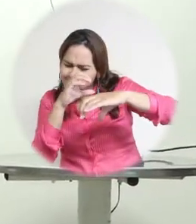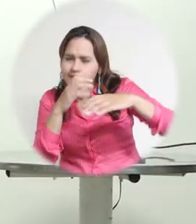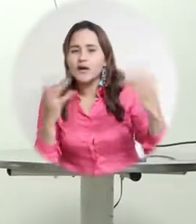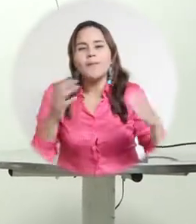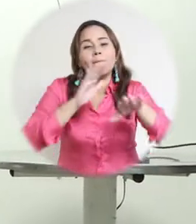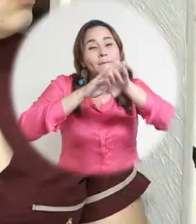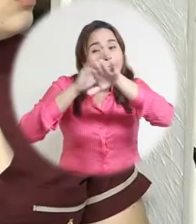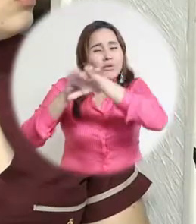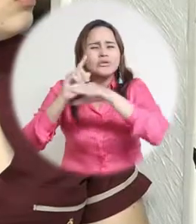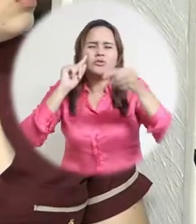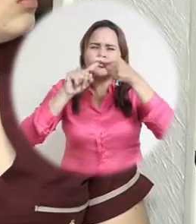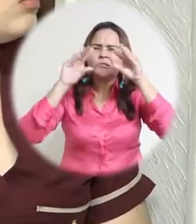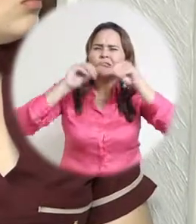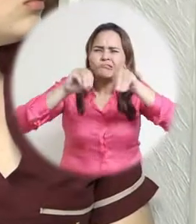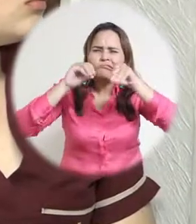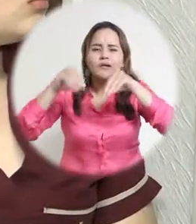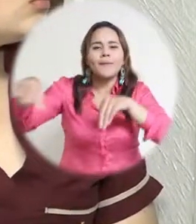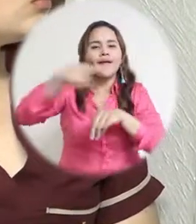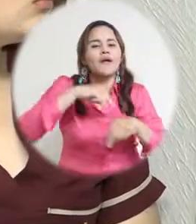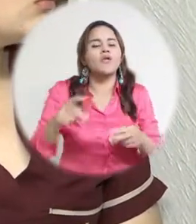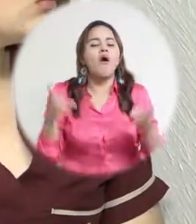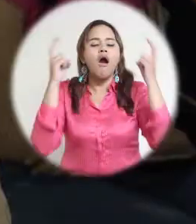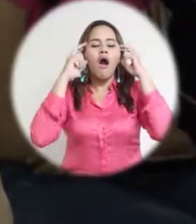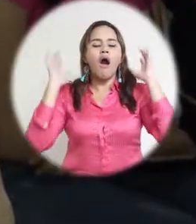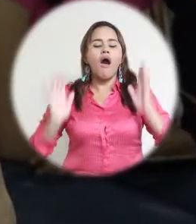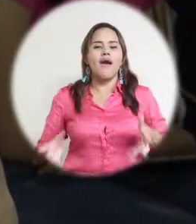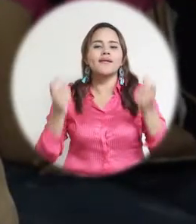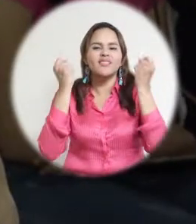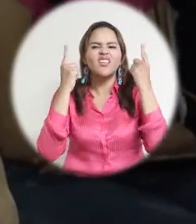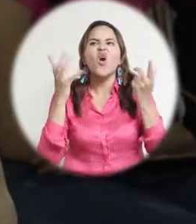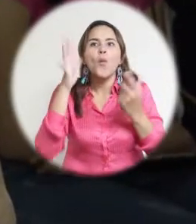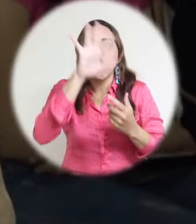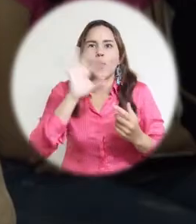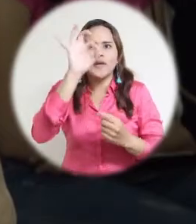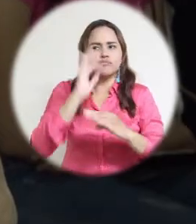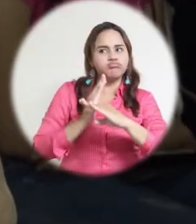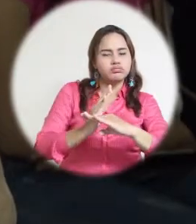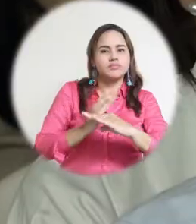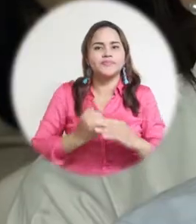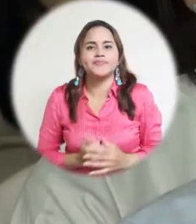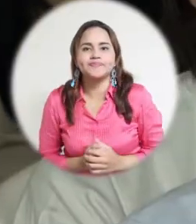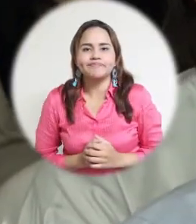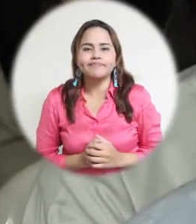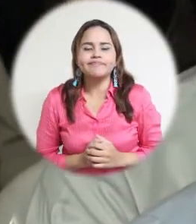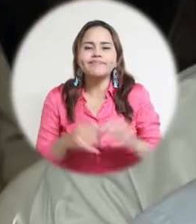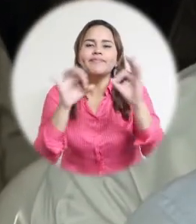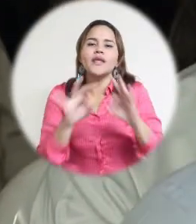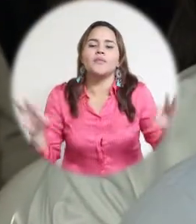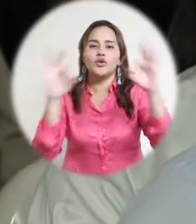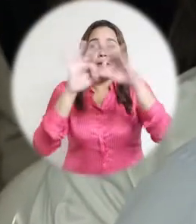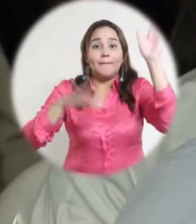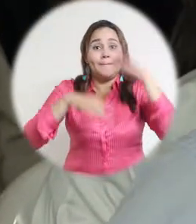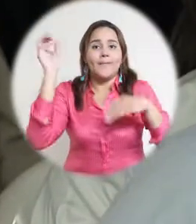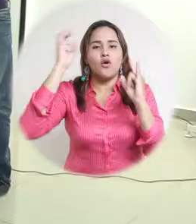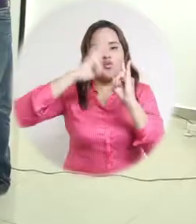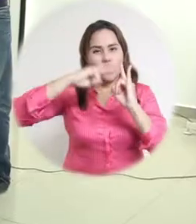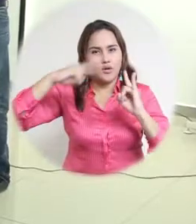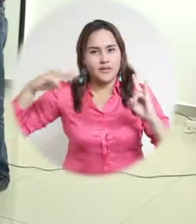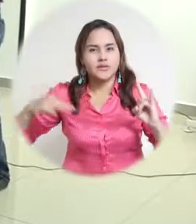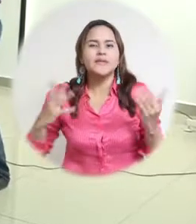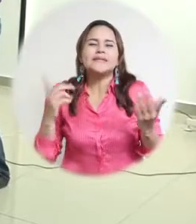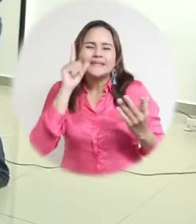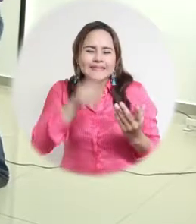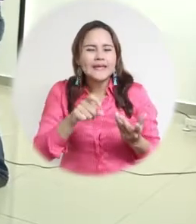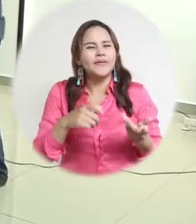cuerpo médico de la ciudad para actualizar conocimientos en el tratamiento del virus. Lo importante es que la Universidad Magdalena